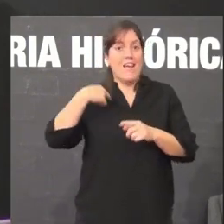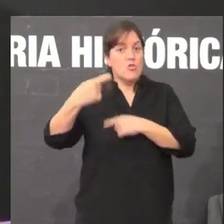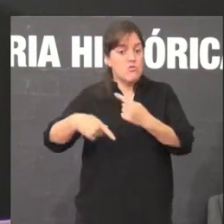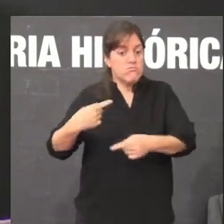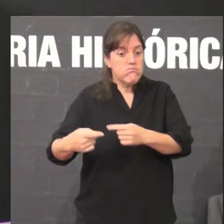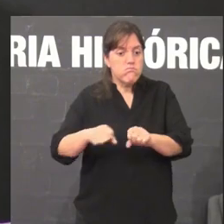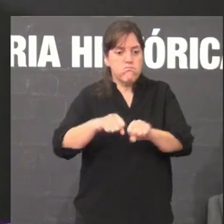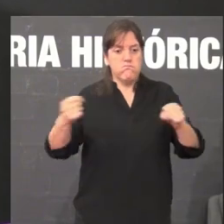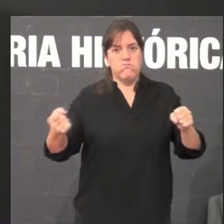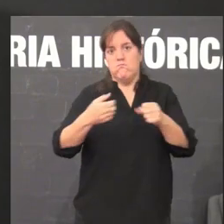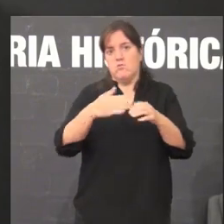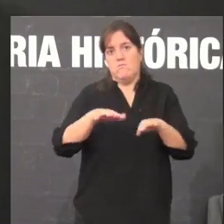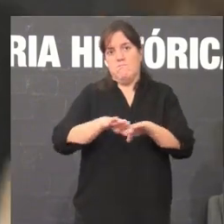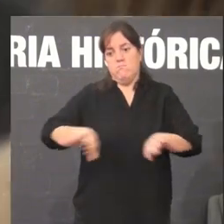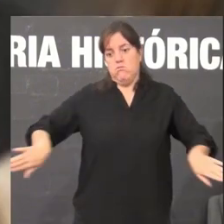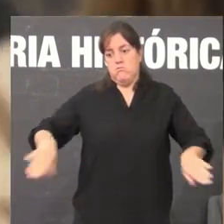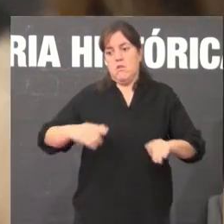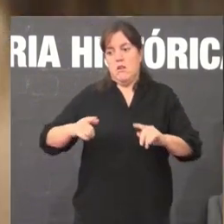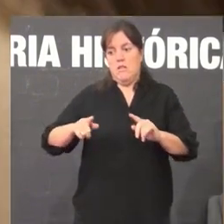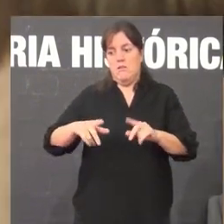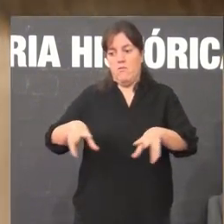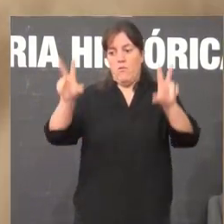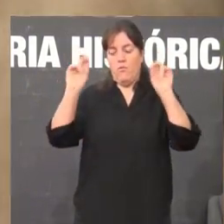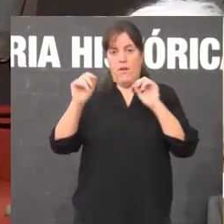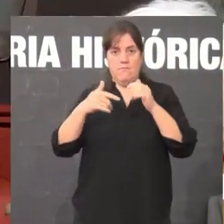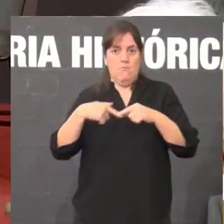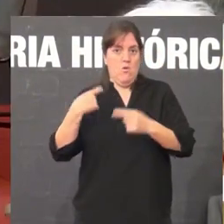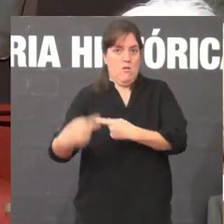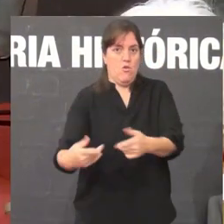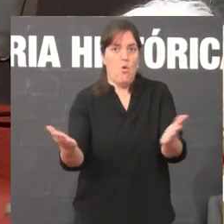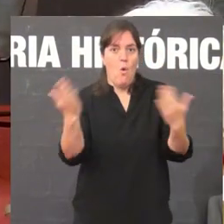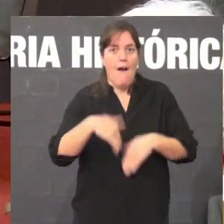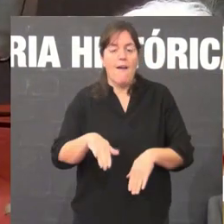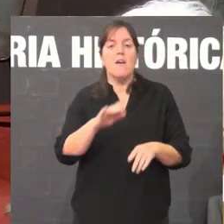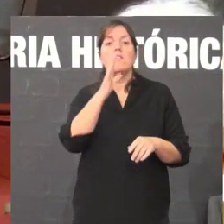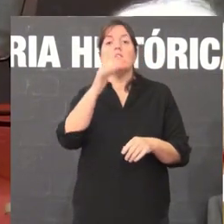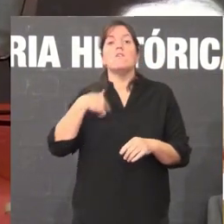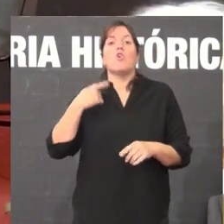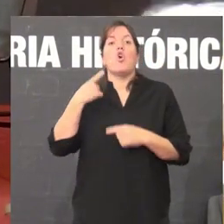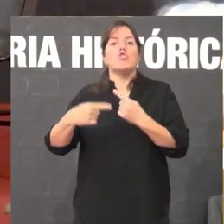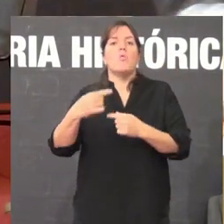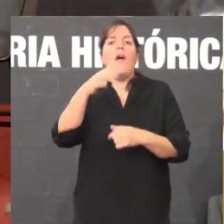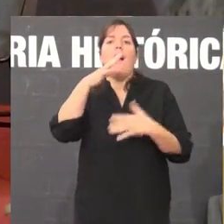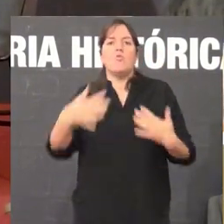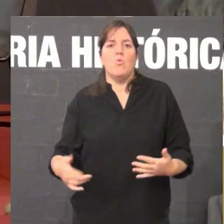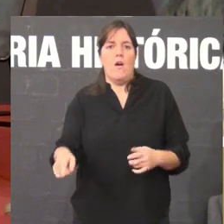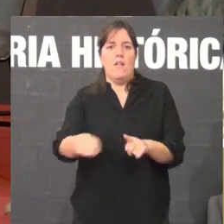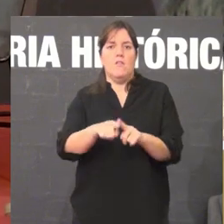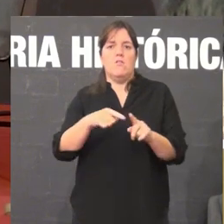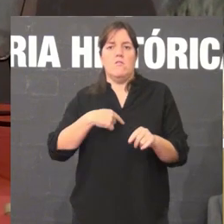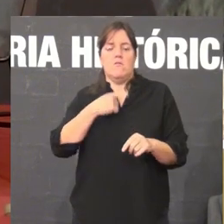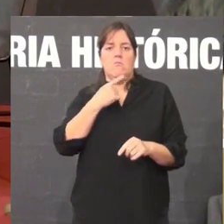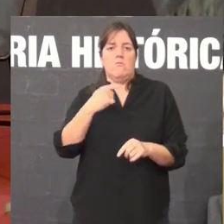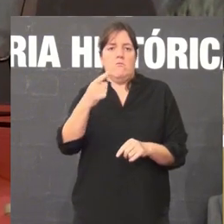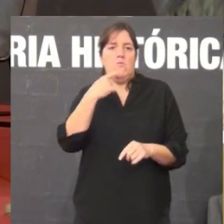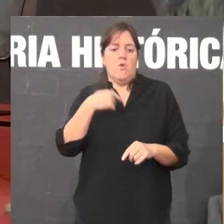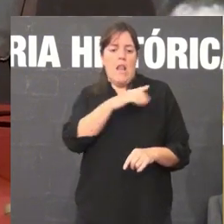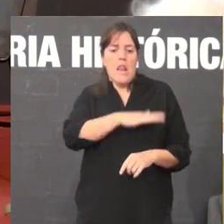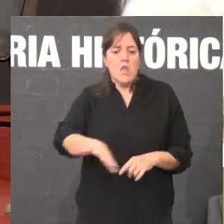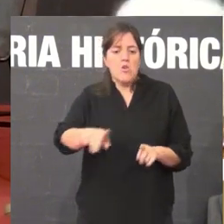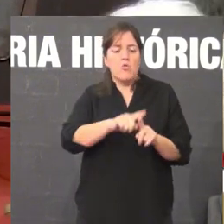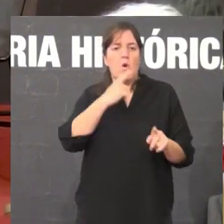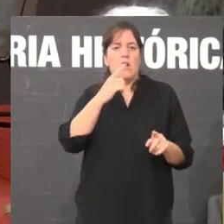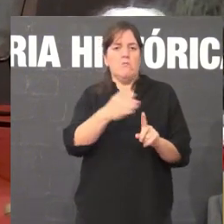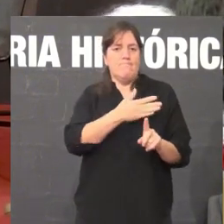iso ten consecuencias ata o día de hoxe. Pois eu supoño que ele falara de exemplos específicos, pero falamos de nenos golpeados na escola,